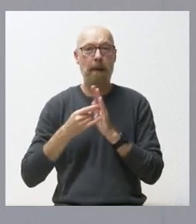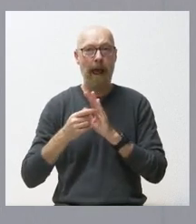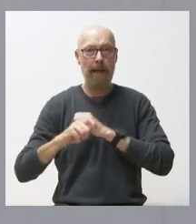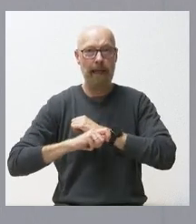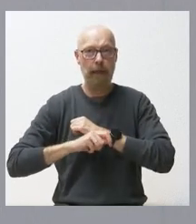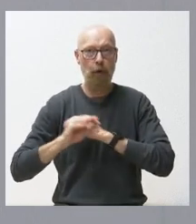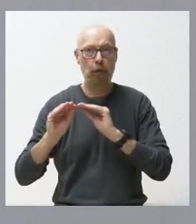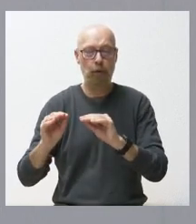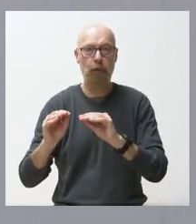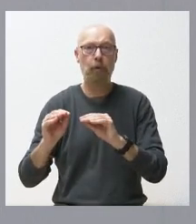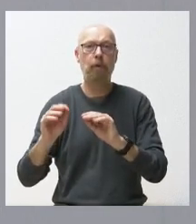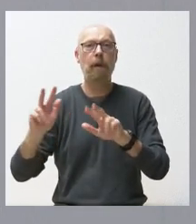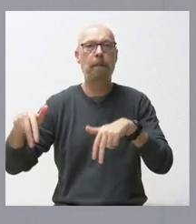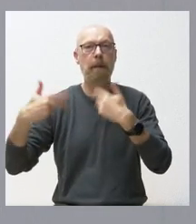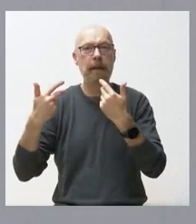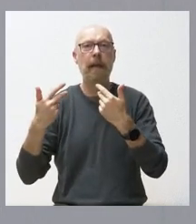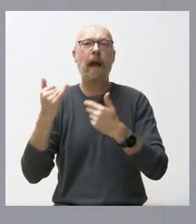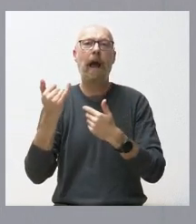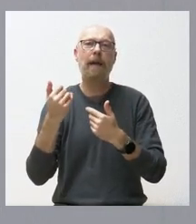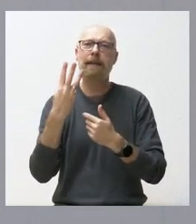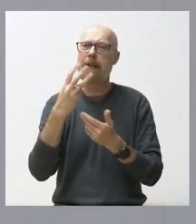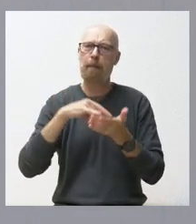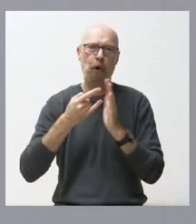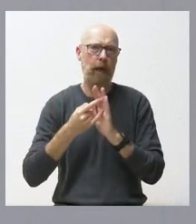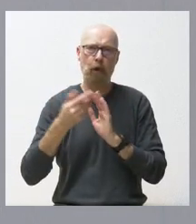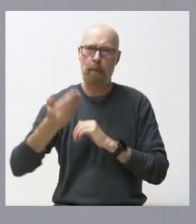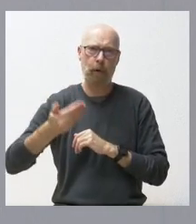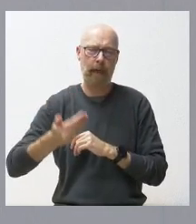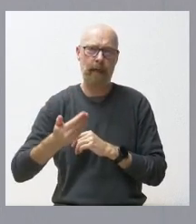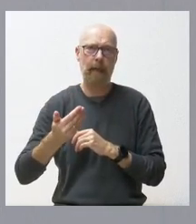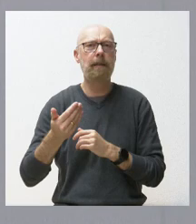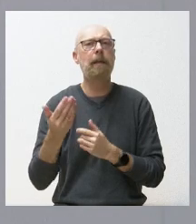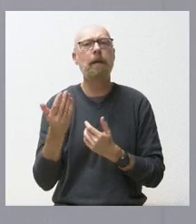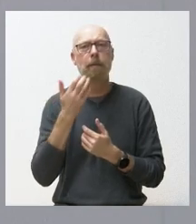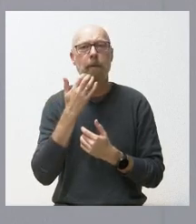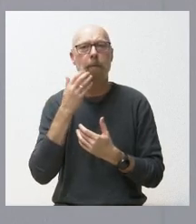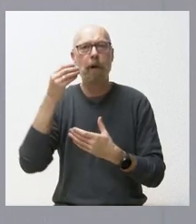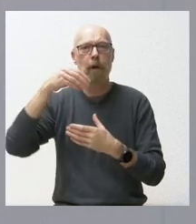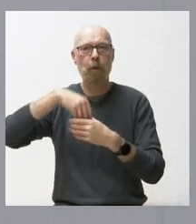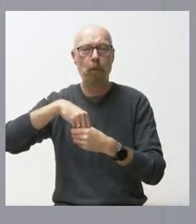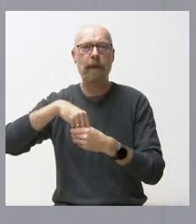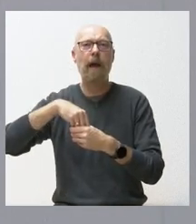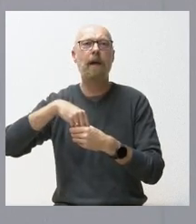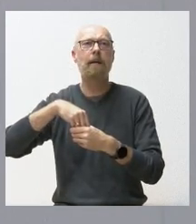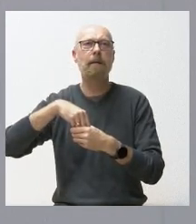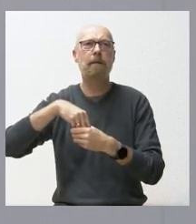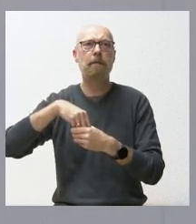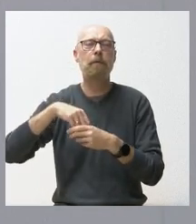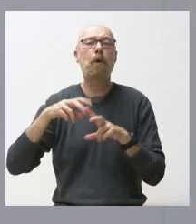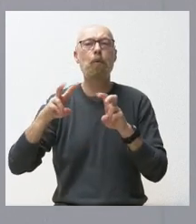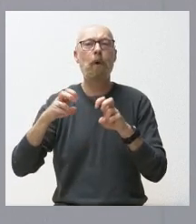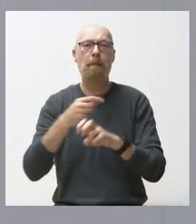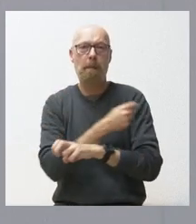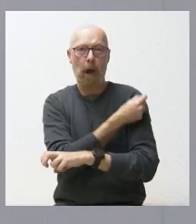a permitir llevar a cabo tres grandes proyectos, incluida la investigación en una nueva vacuna